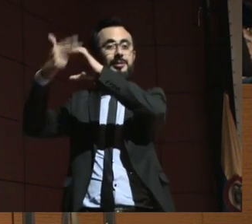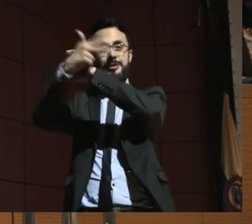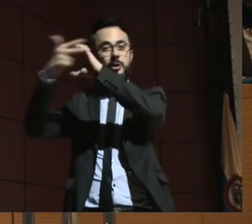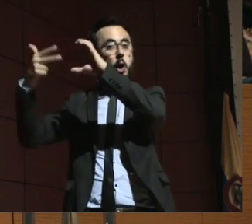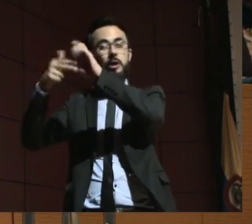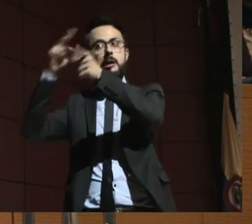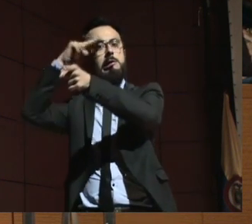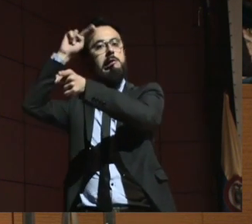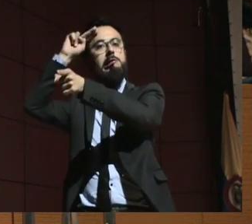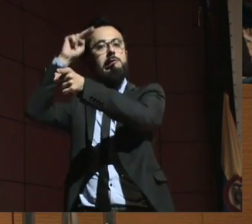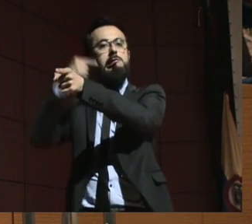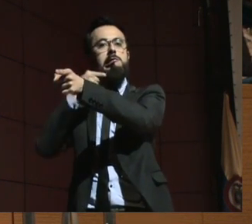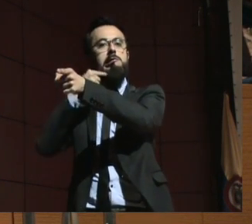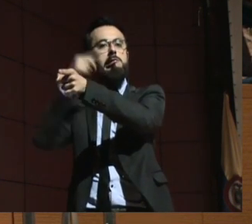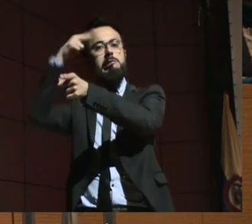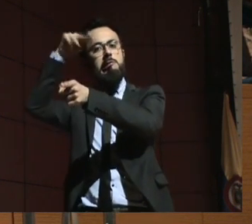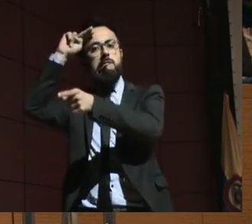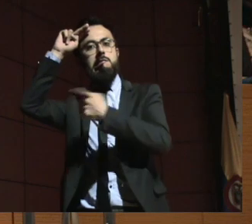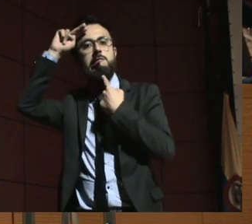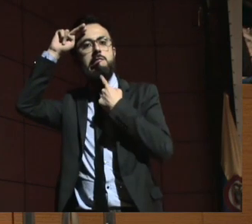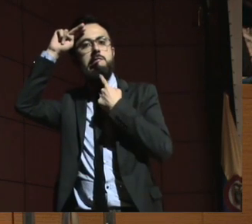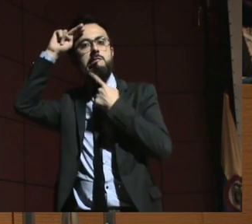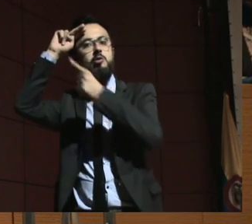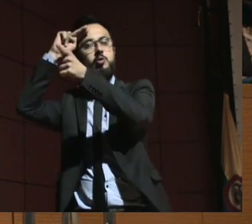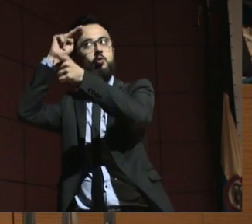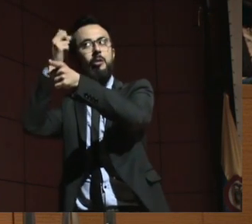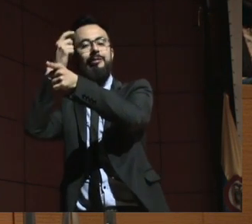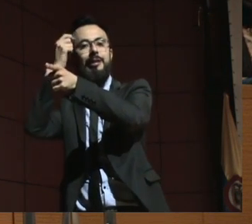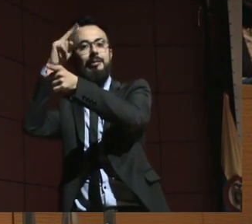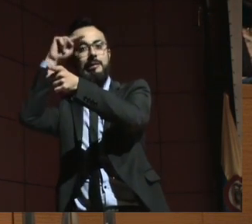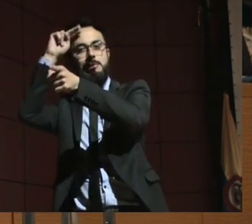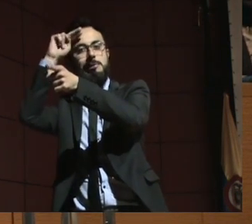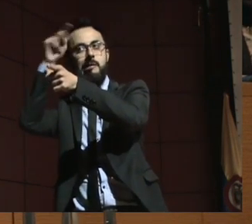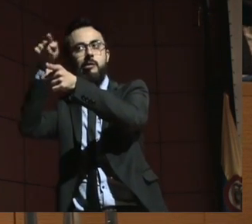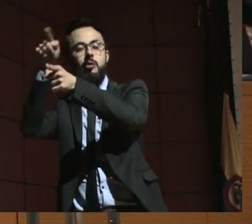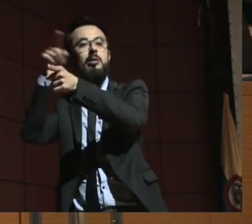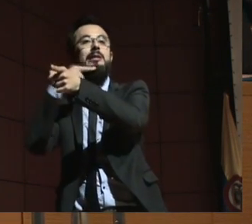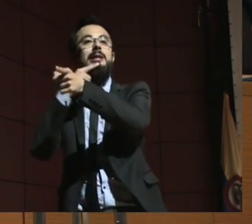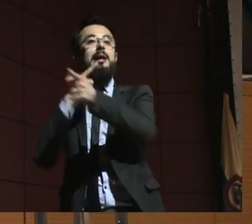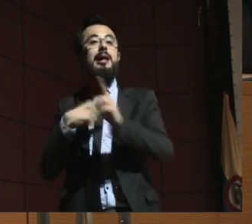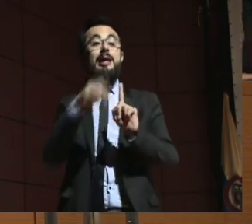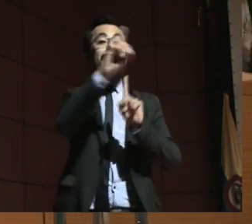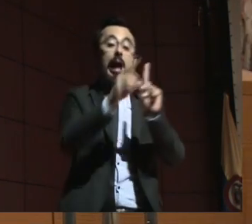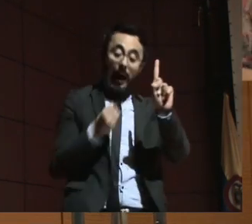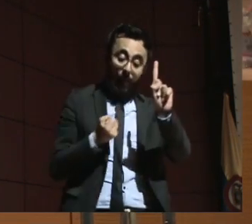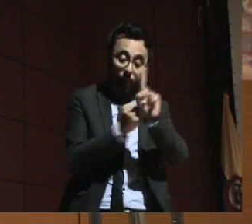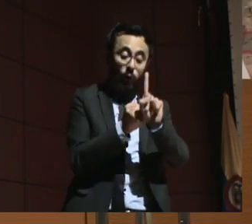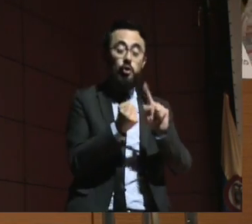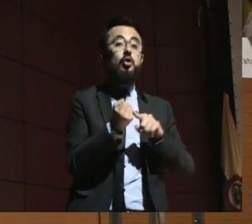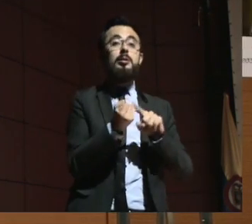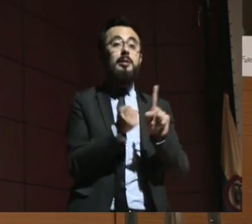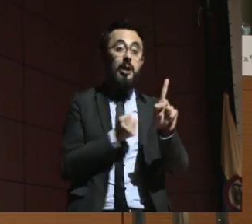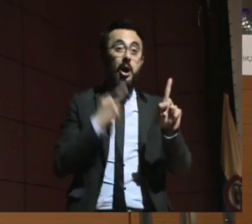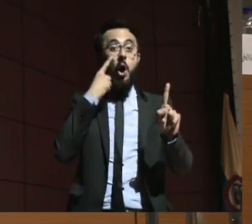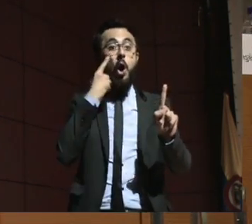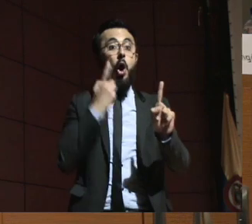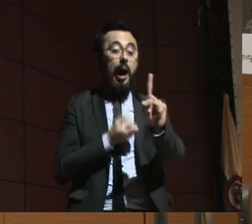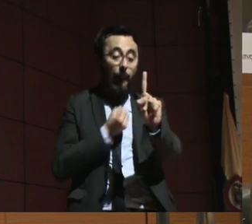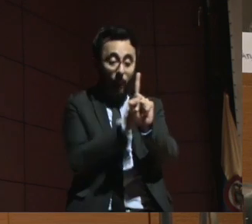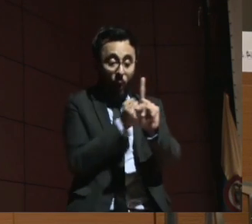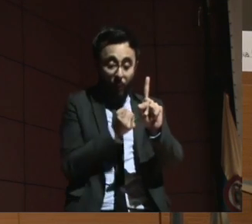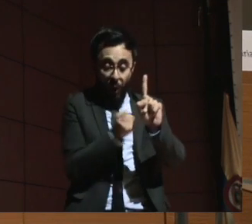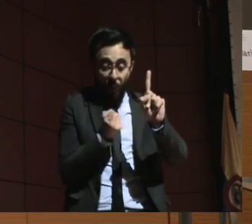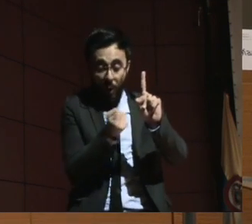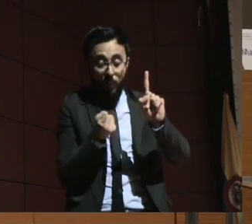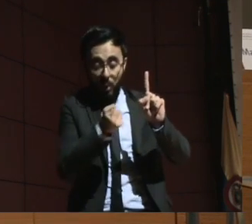la toma de decisiones con apoyo, porque entiende que los apoyos se agotan. O sea, que hay un punto en el que no es posible implementar